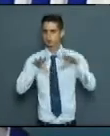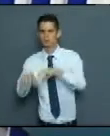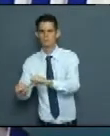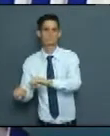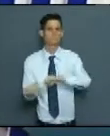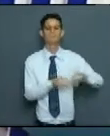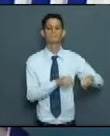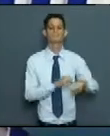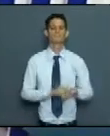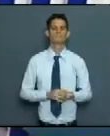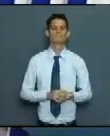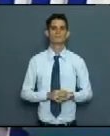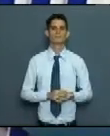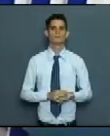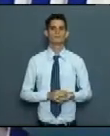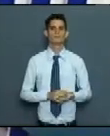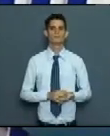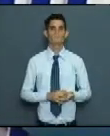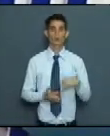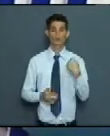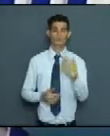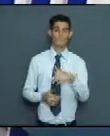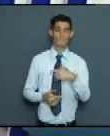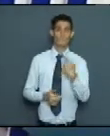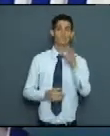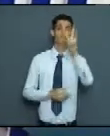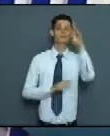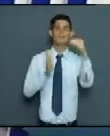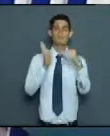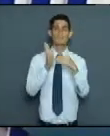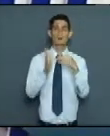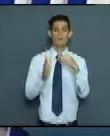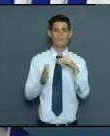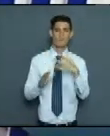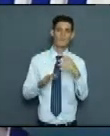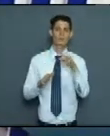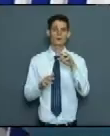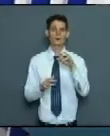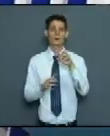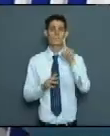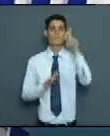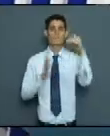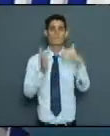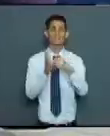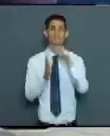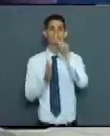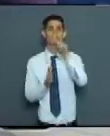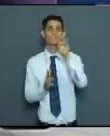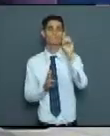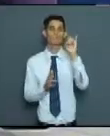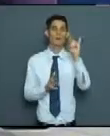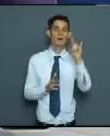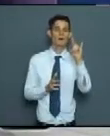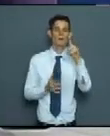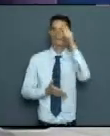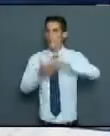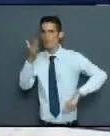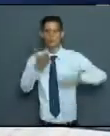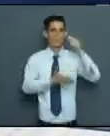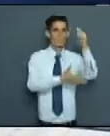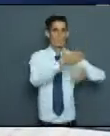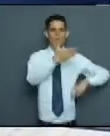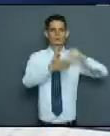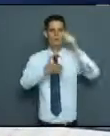bueno, imagínense que hemos cogido ya 3 mil, 1.209 multas de la aplicación del